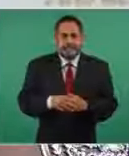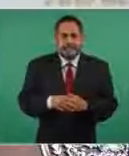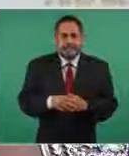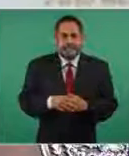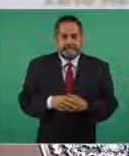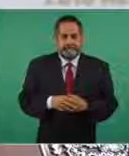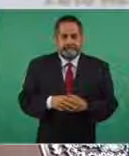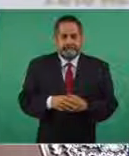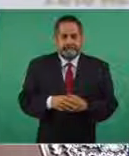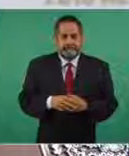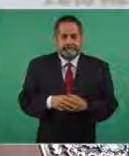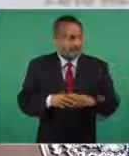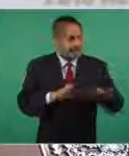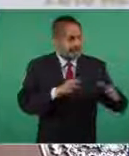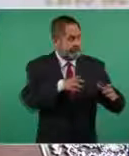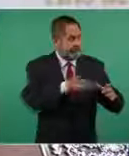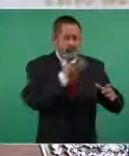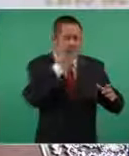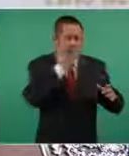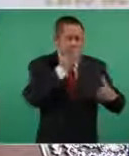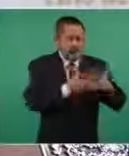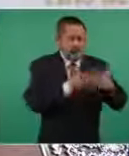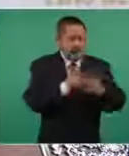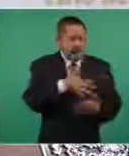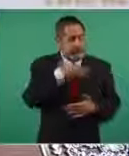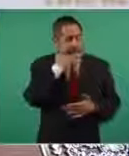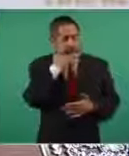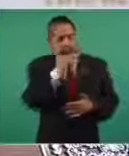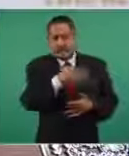el conservadurismo corrupto